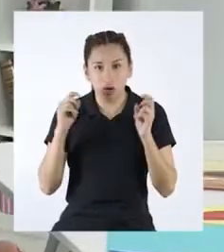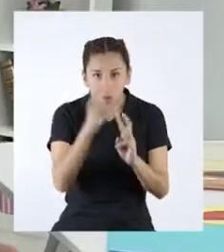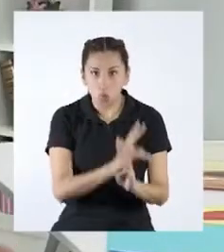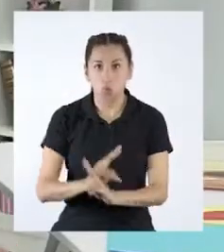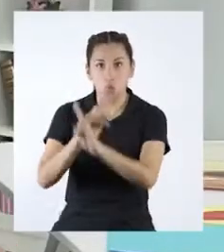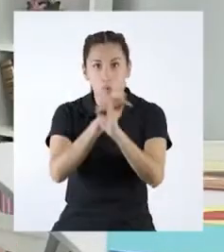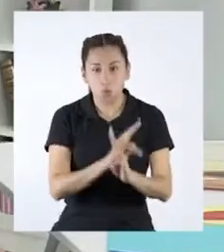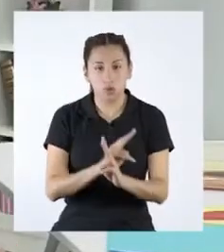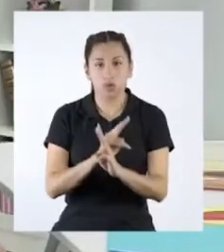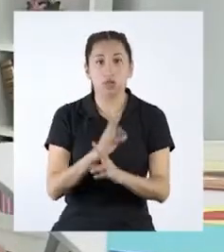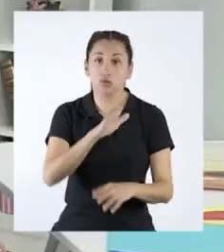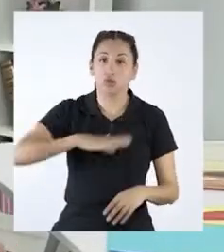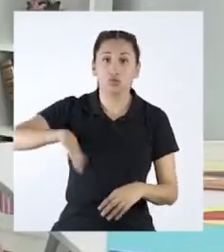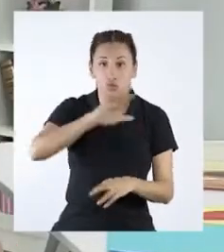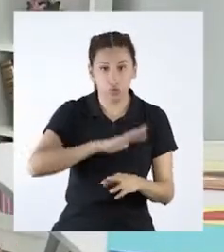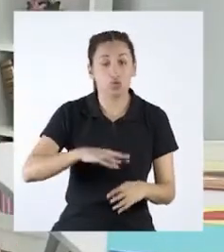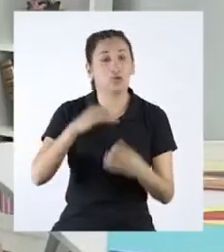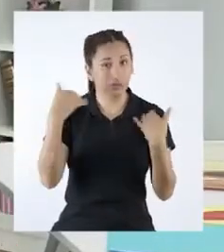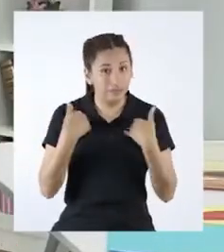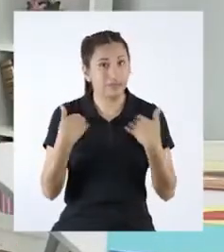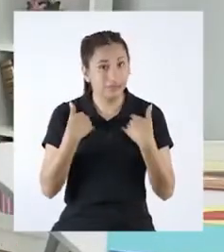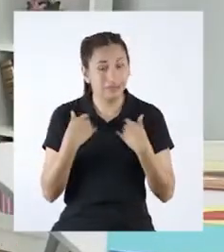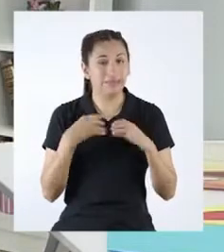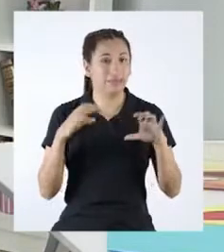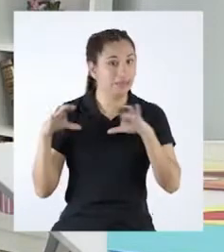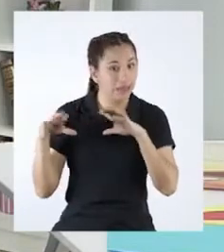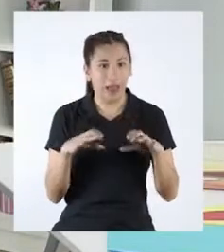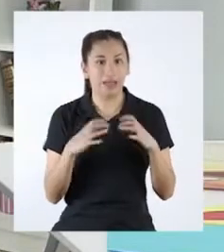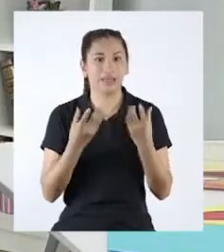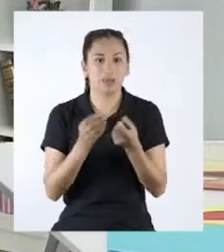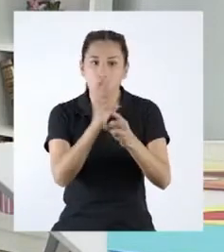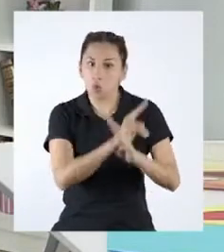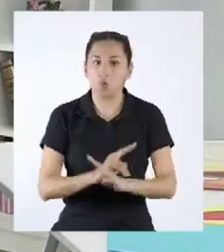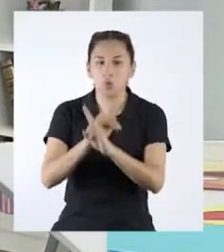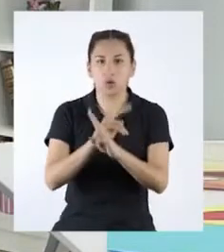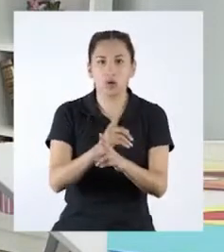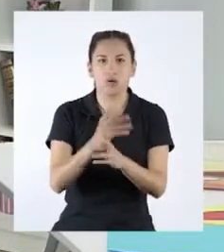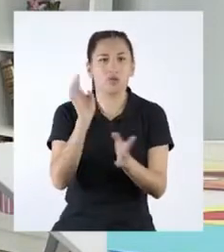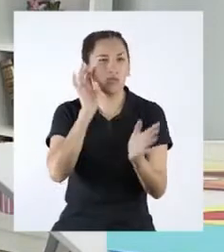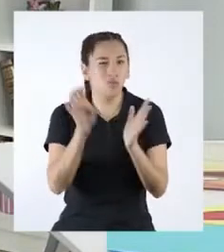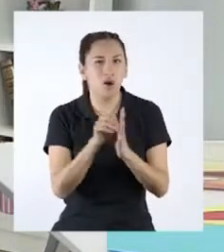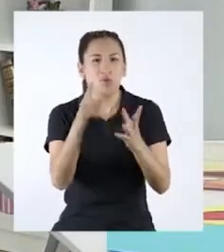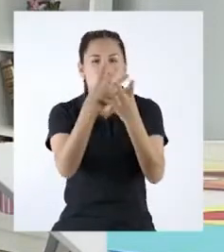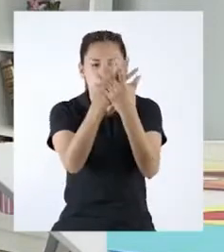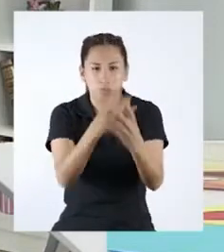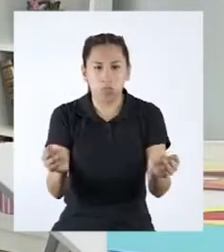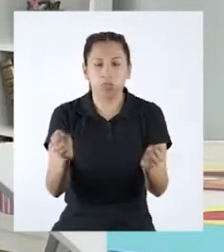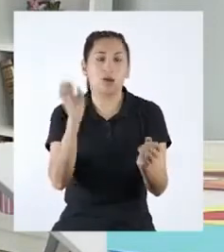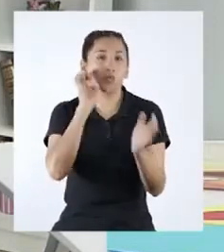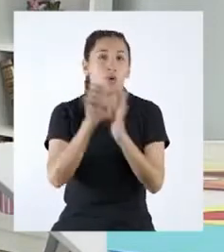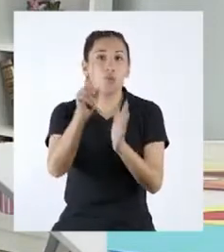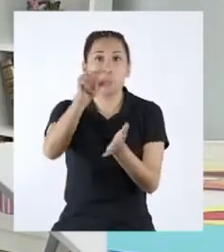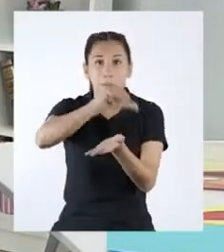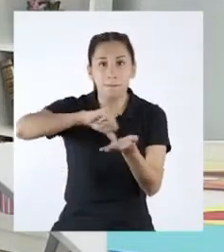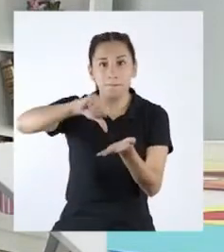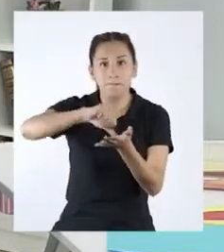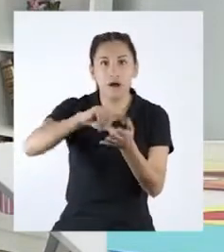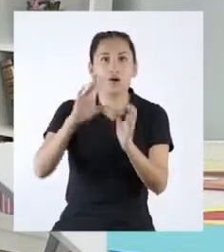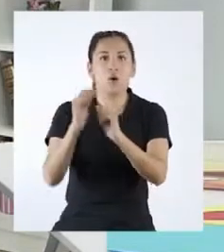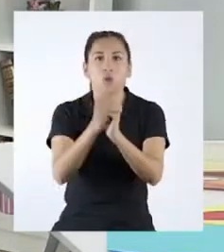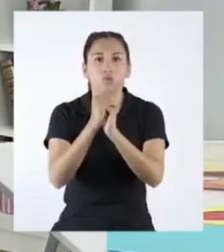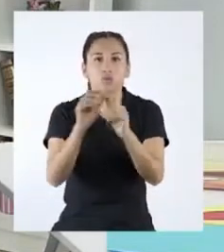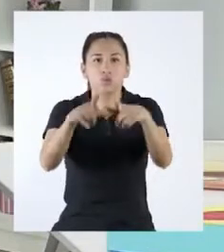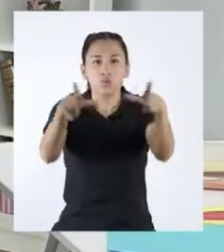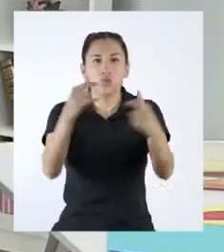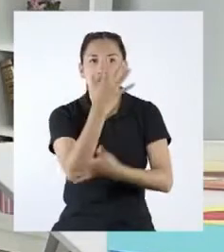tarea colaborar con la preservación de estos patrimonios. Sería trágico ver desaparecer un patrimonio natural, como un parque nacional